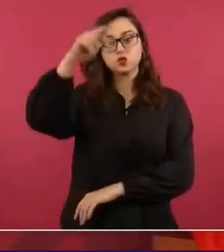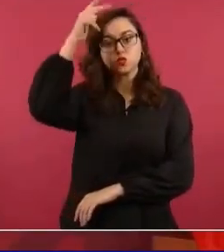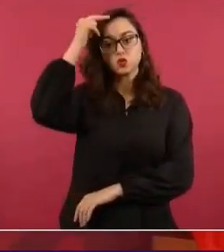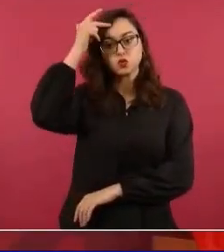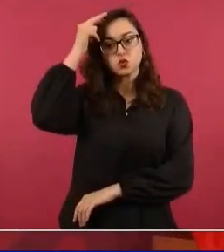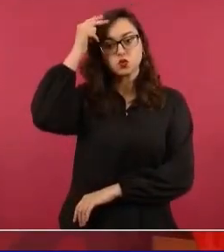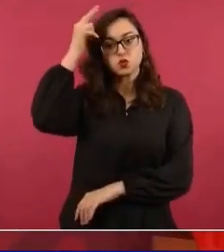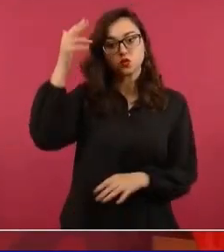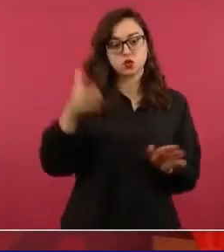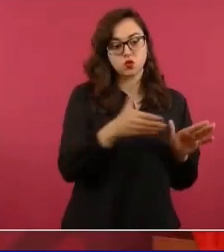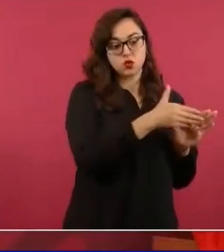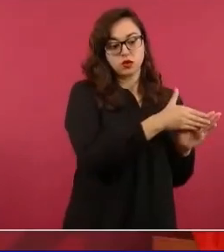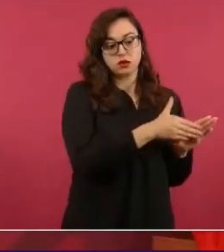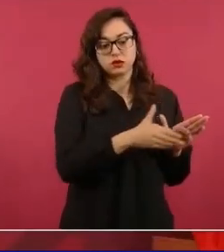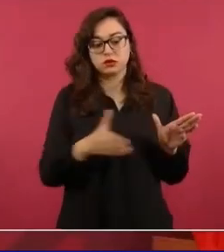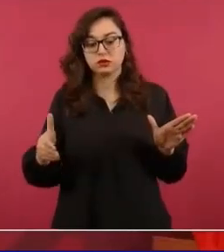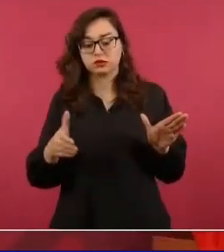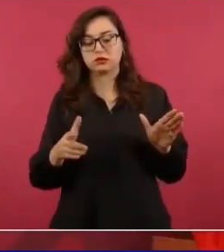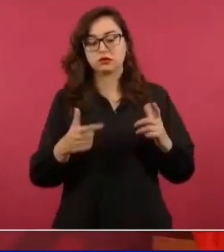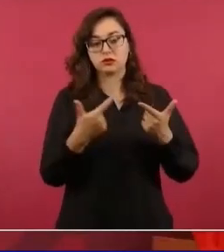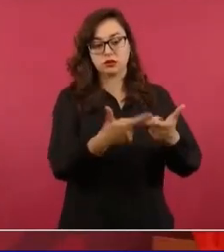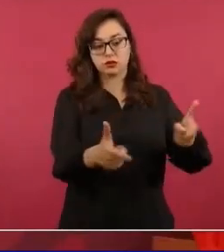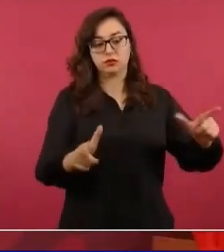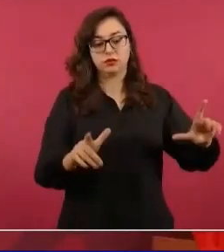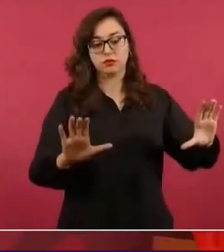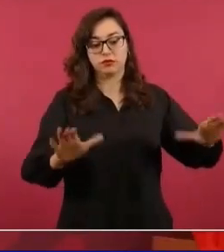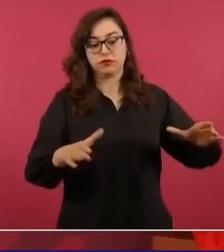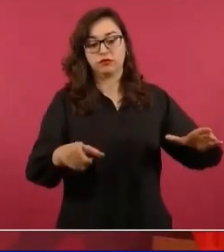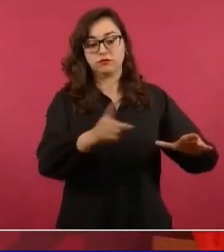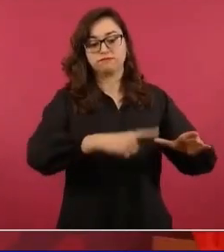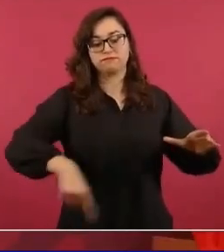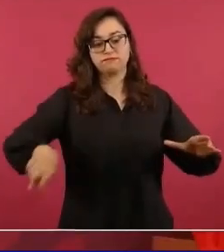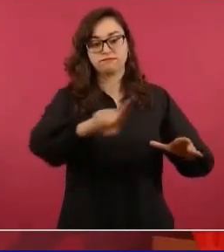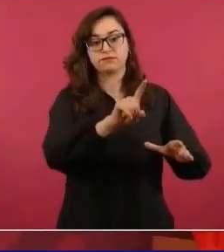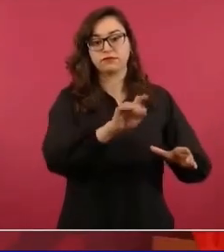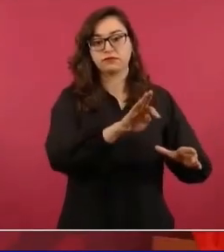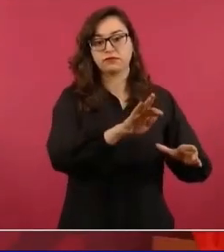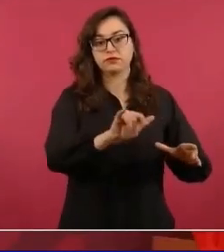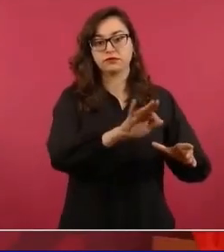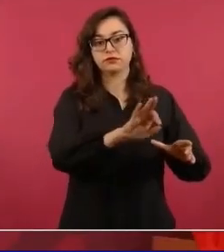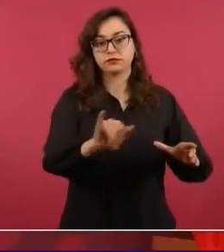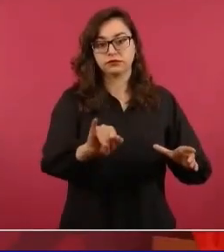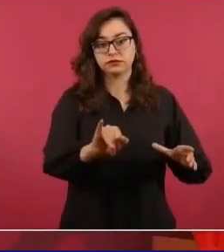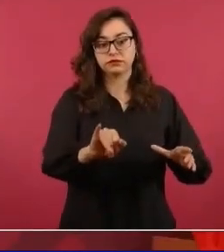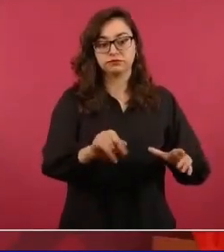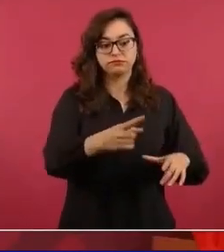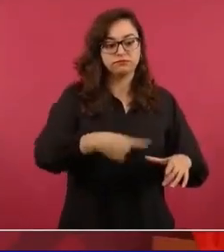cuando el huertismo se organizaron,